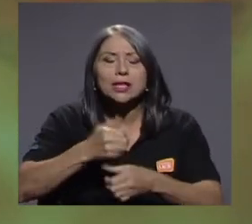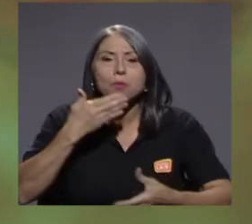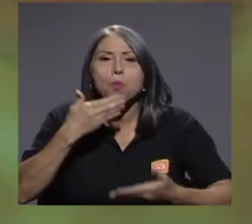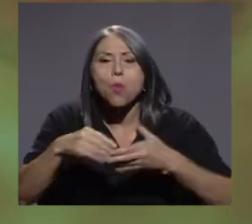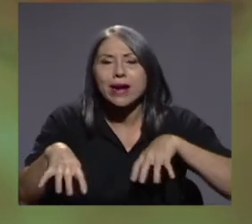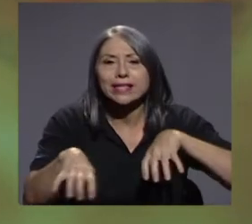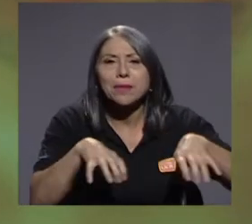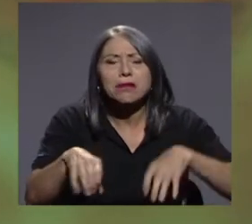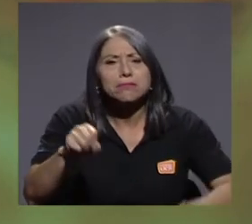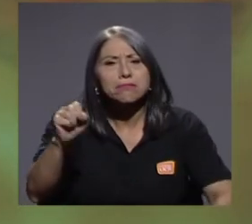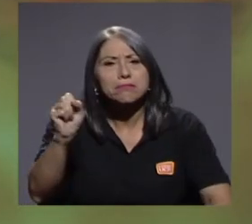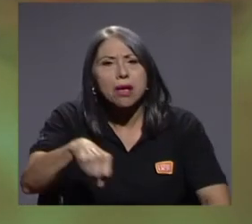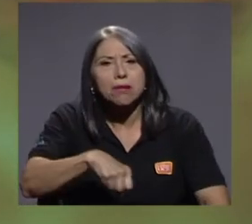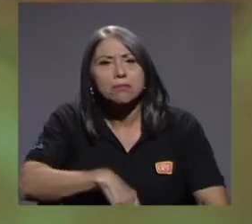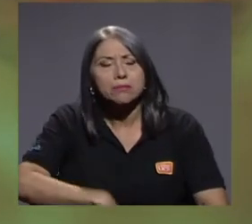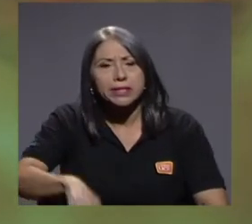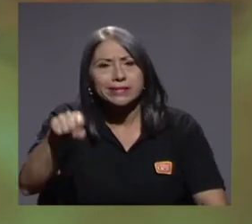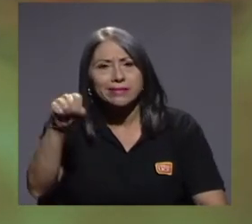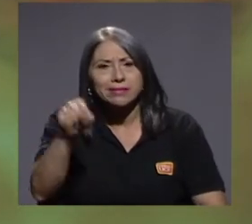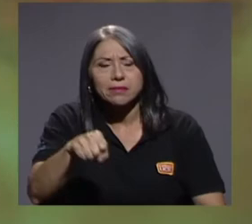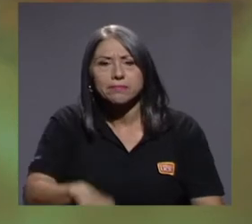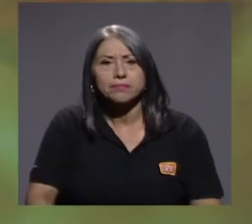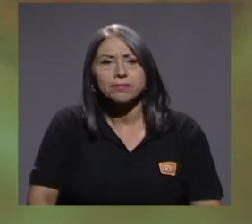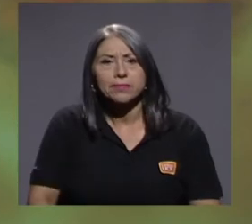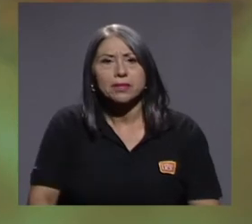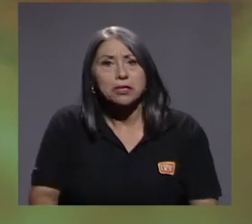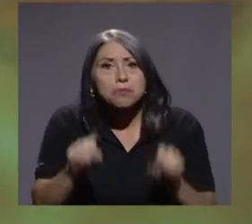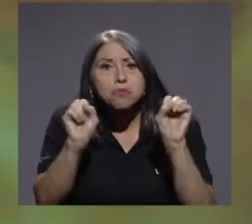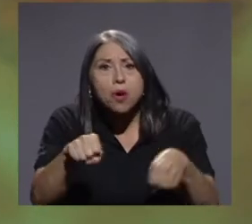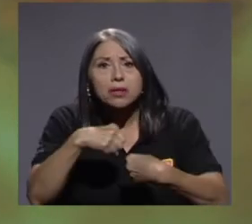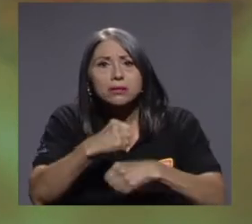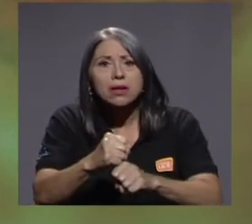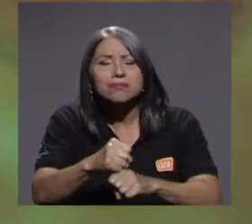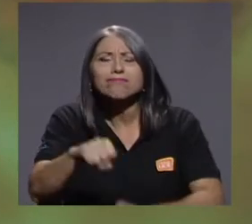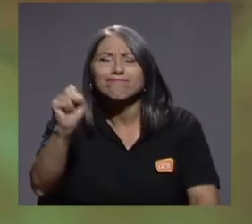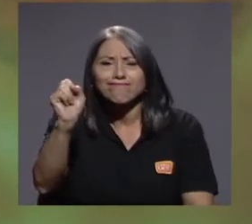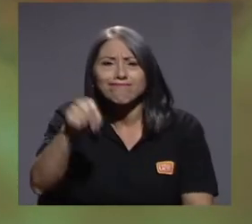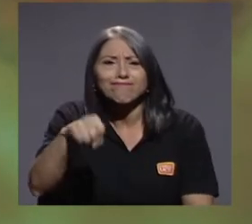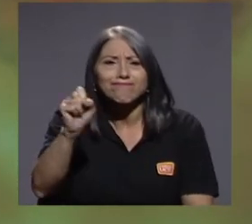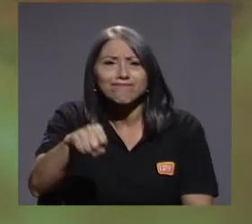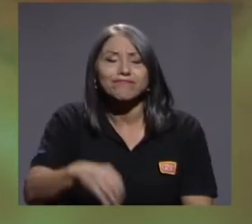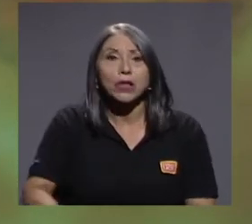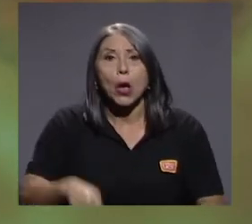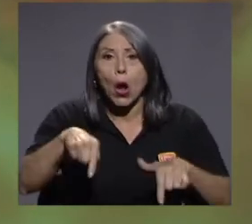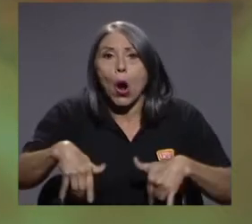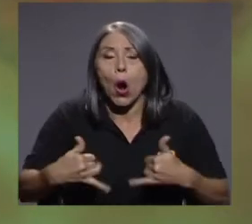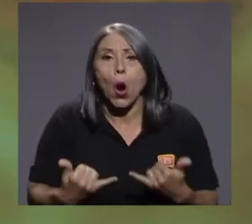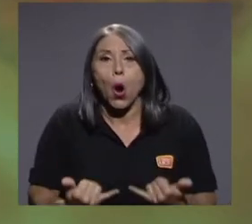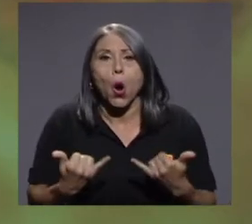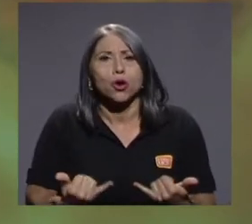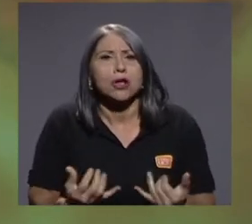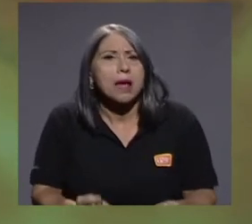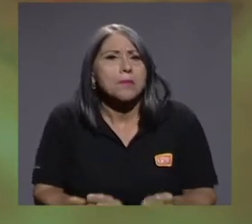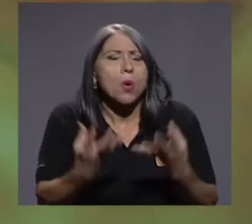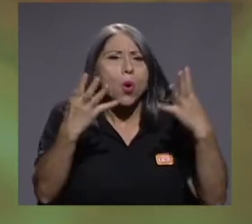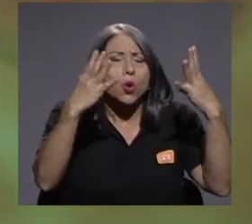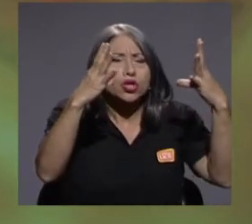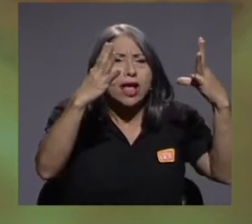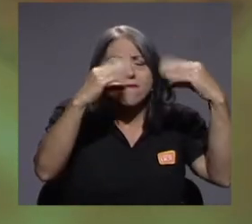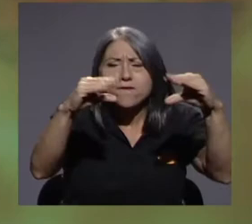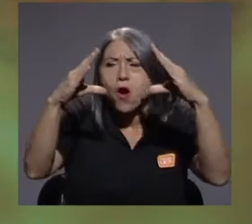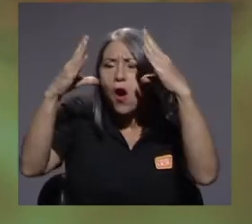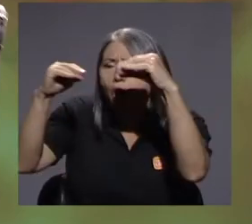prácticas? Claro que sí, claro que sí. ¿Será viable hacerlo? Muy viable. Hoy incluso hay mucha información,